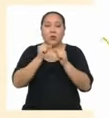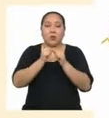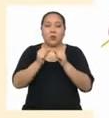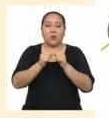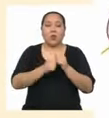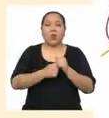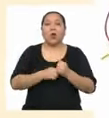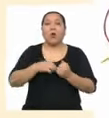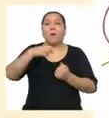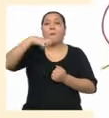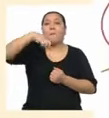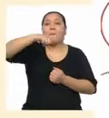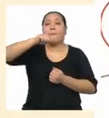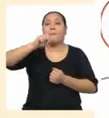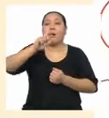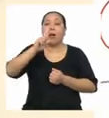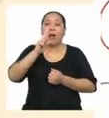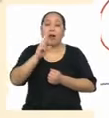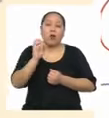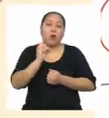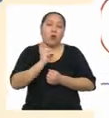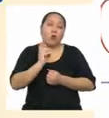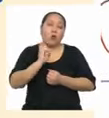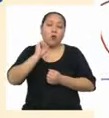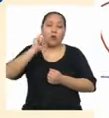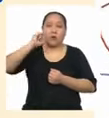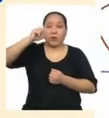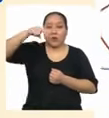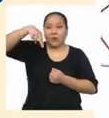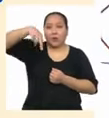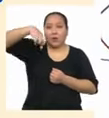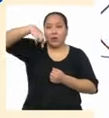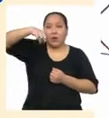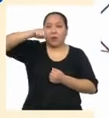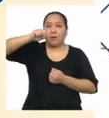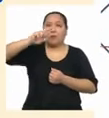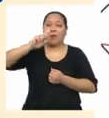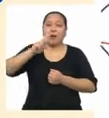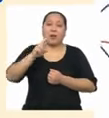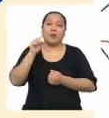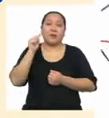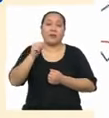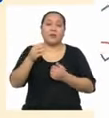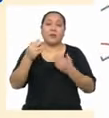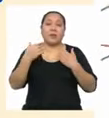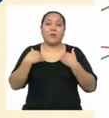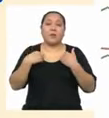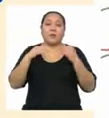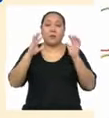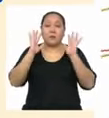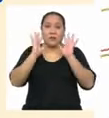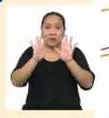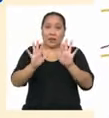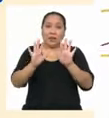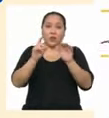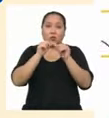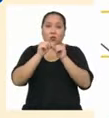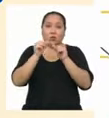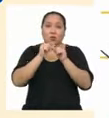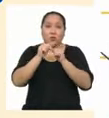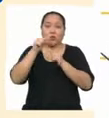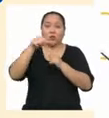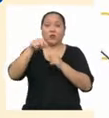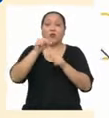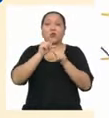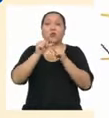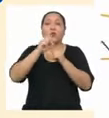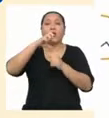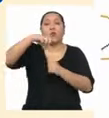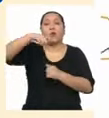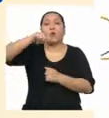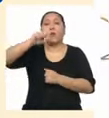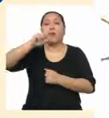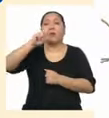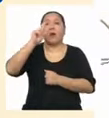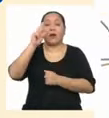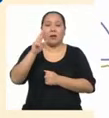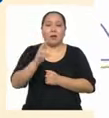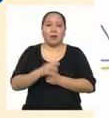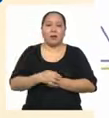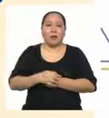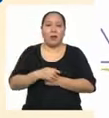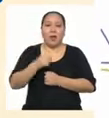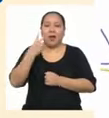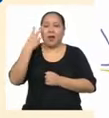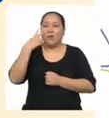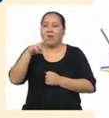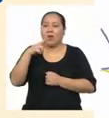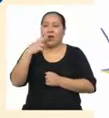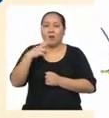par O impar Como vemos Tenemos 10 valores Es decir Una cantidad Par Por consiguiente